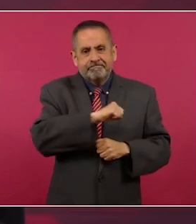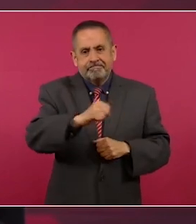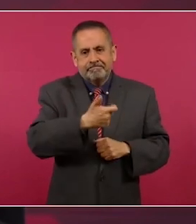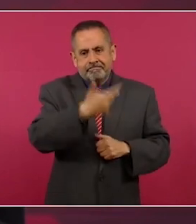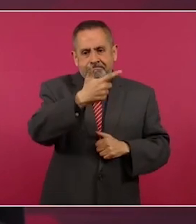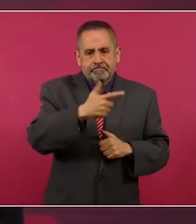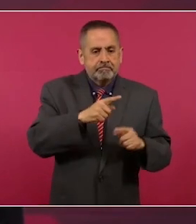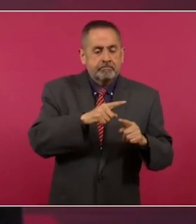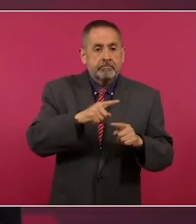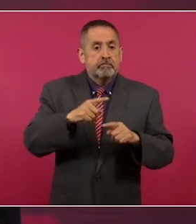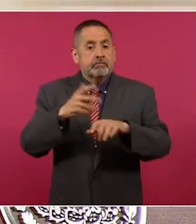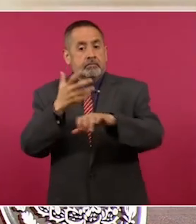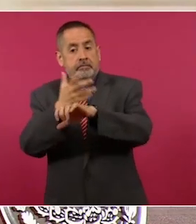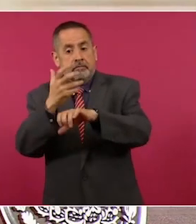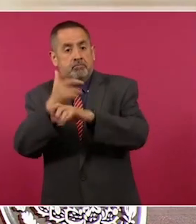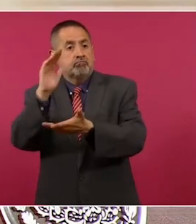a Estados Unidos.